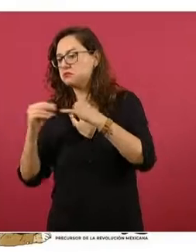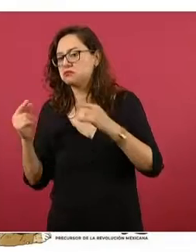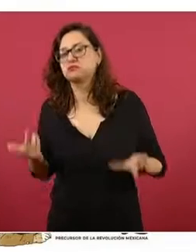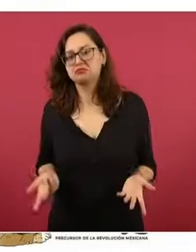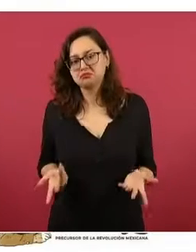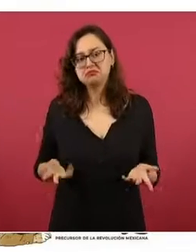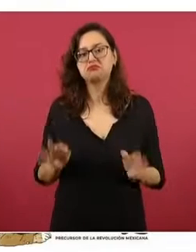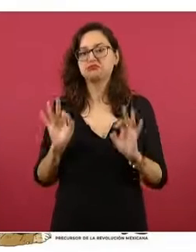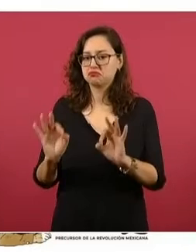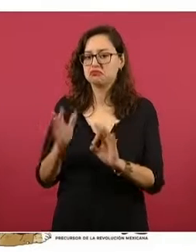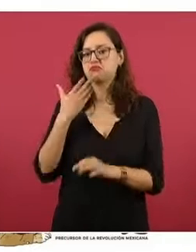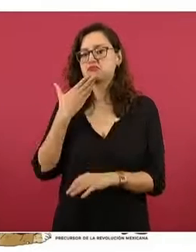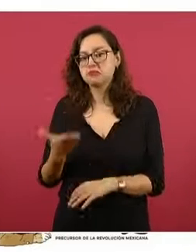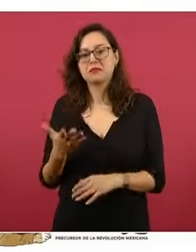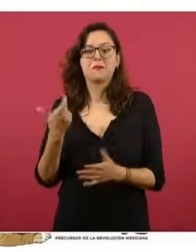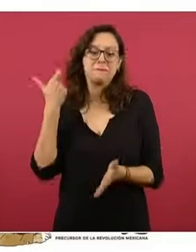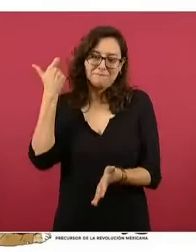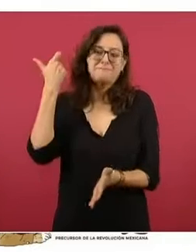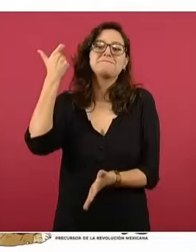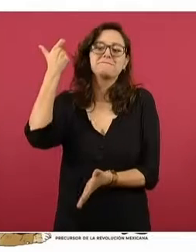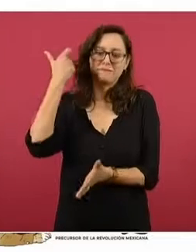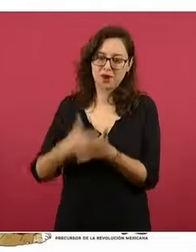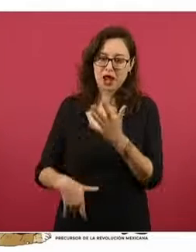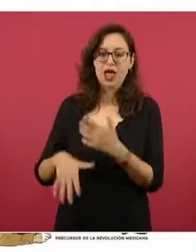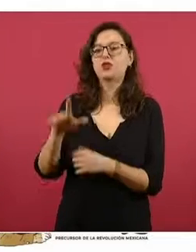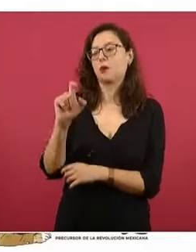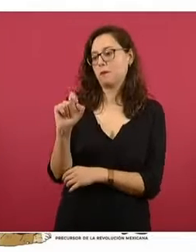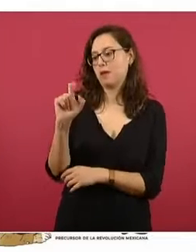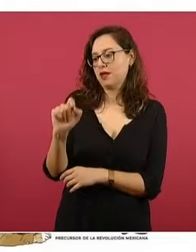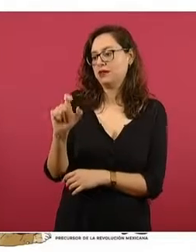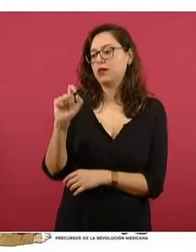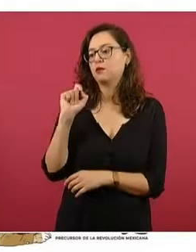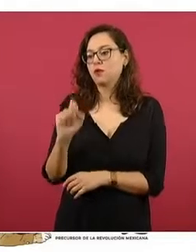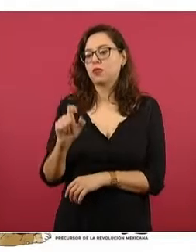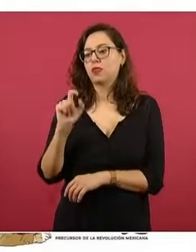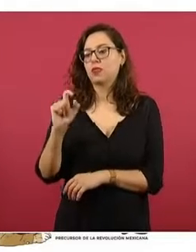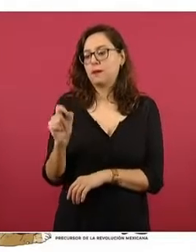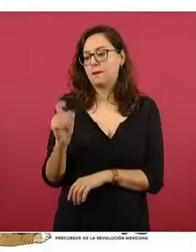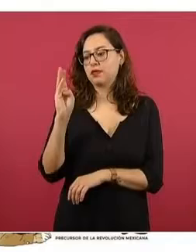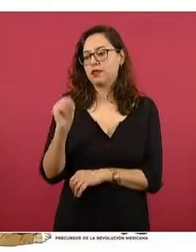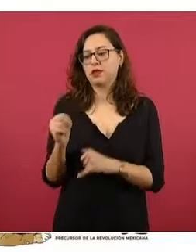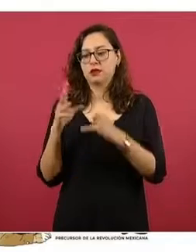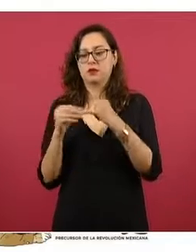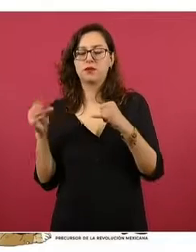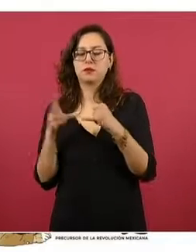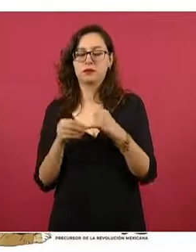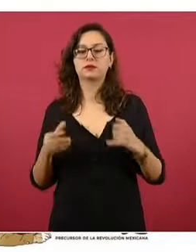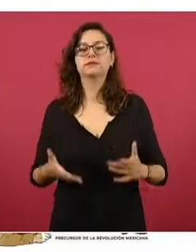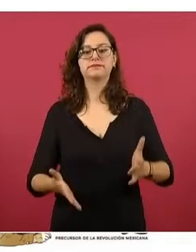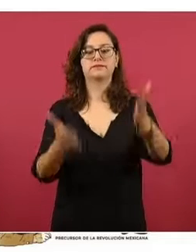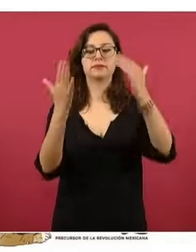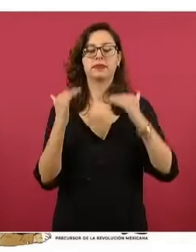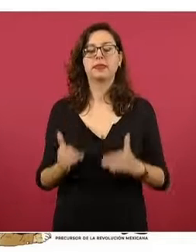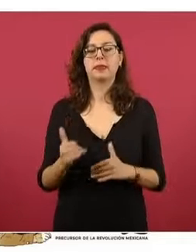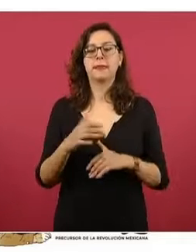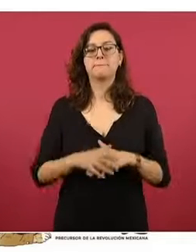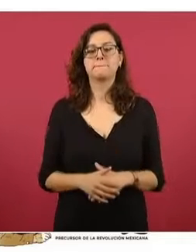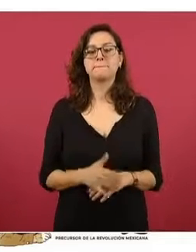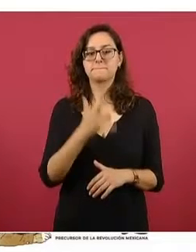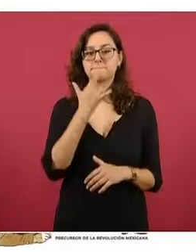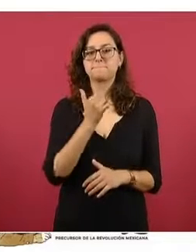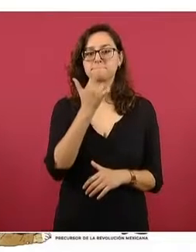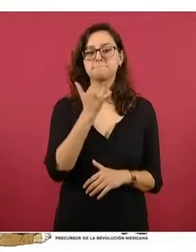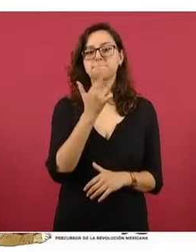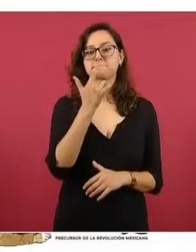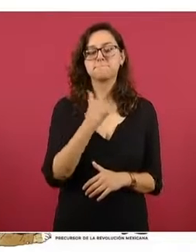en consecuencia más bajo al público, 20 pesos con 29 centavos. Nos vamos a la gasolina regular. El